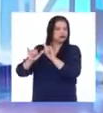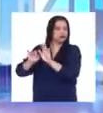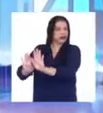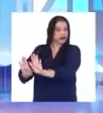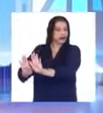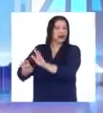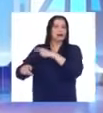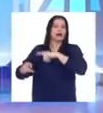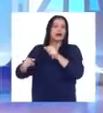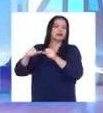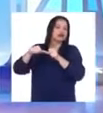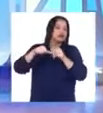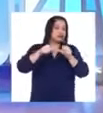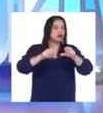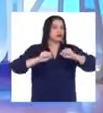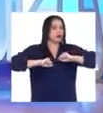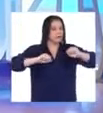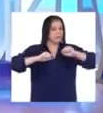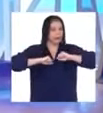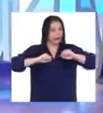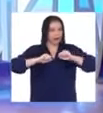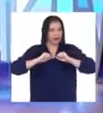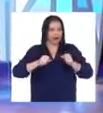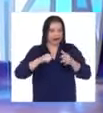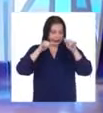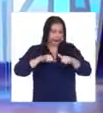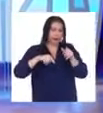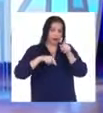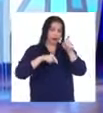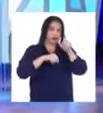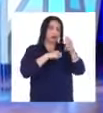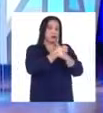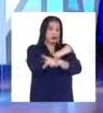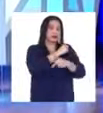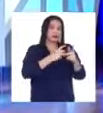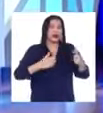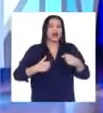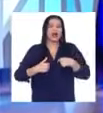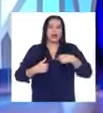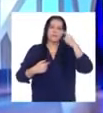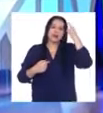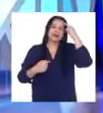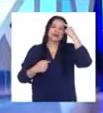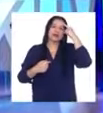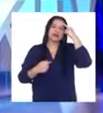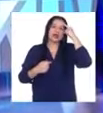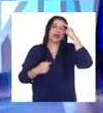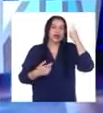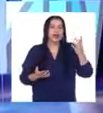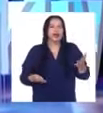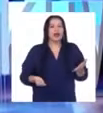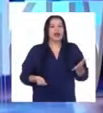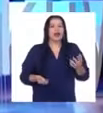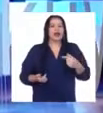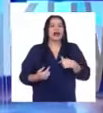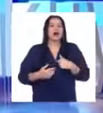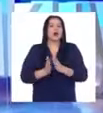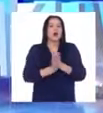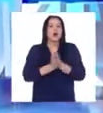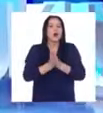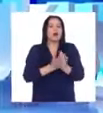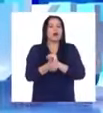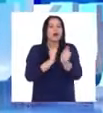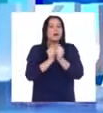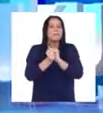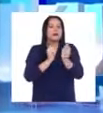terminar mi entrenamiento y entrar en concentración de lo que pensé hasta ese momento iba a ser la carrera más